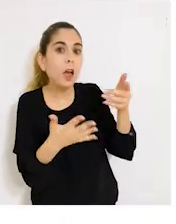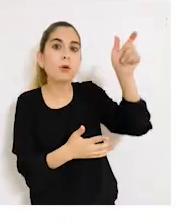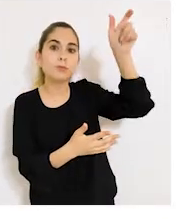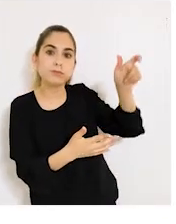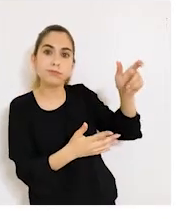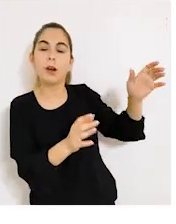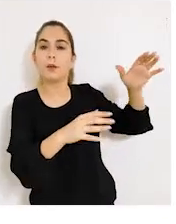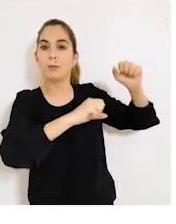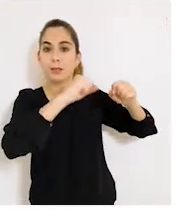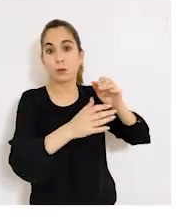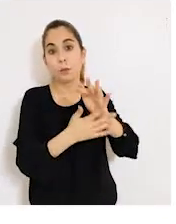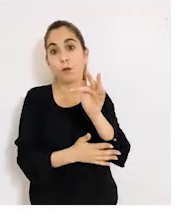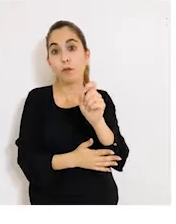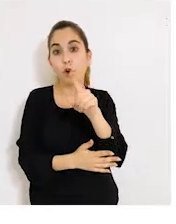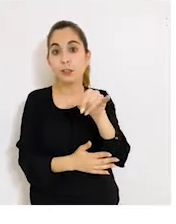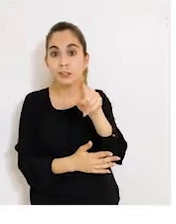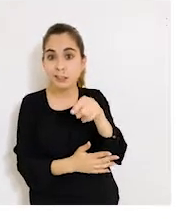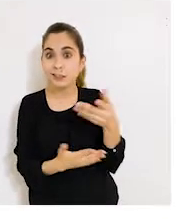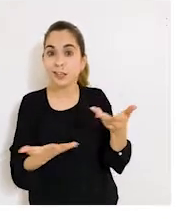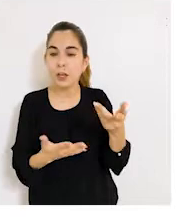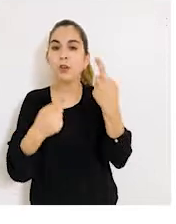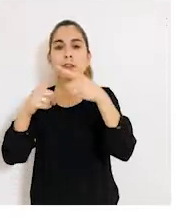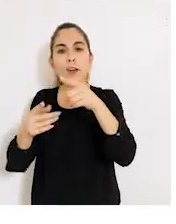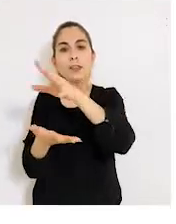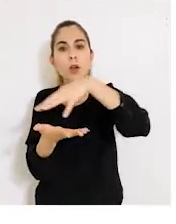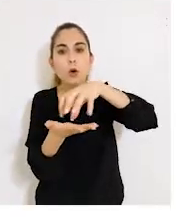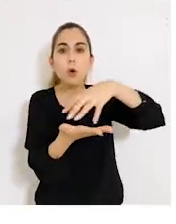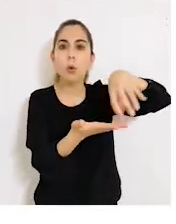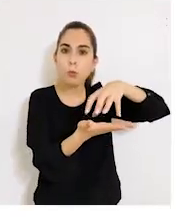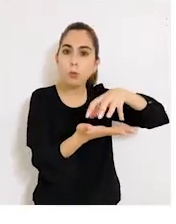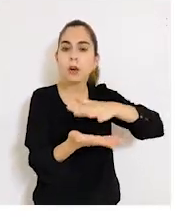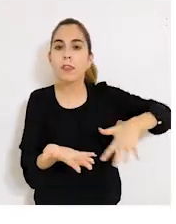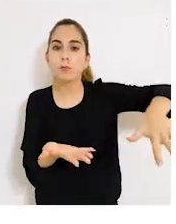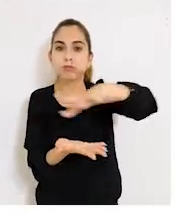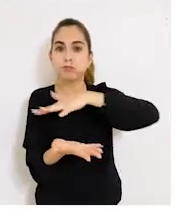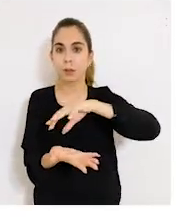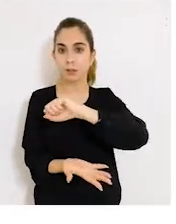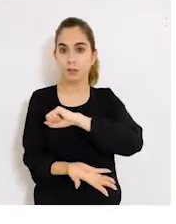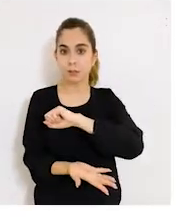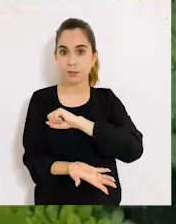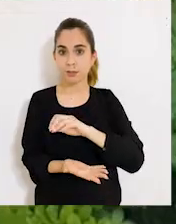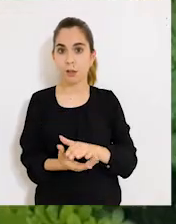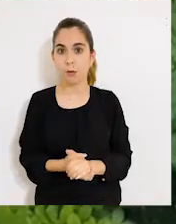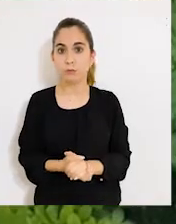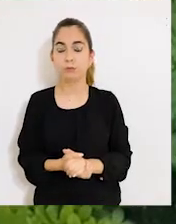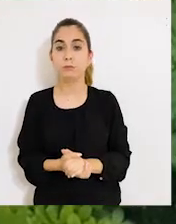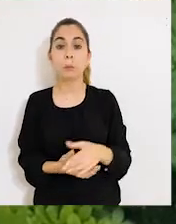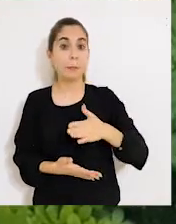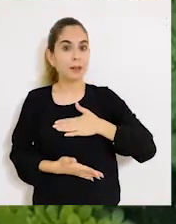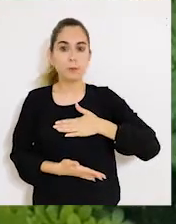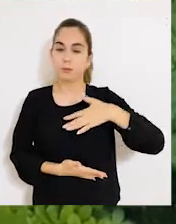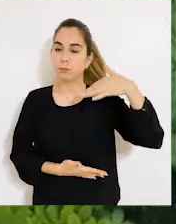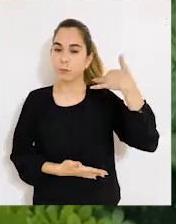mandante, en este caso FOSI, con diversas comunas dentro de Santiago. Y para mí es